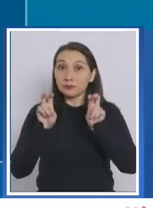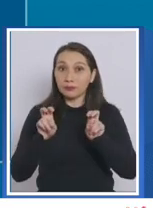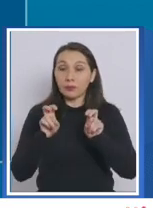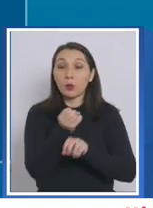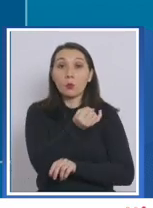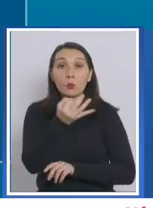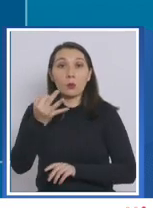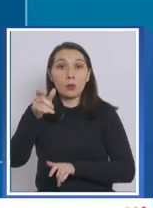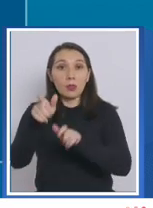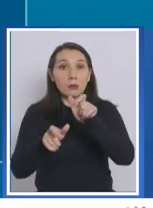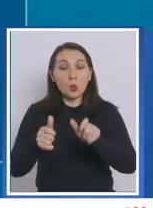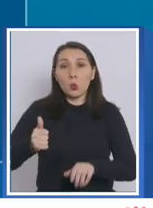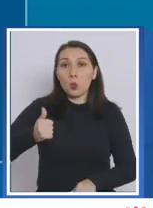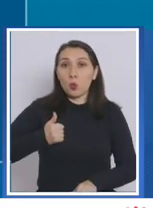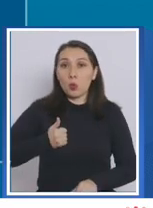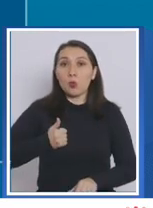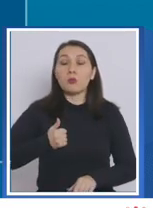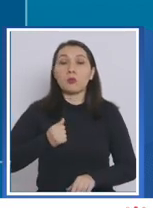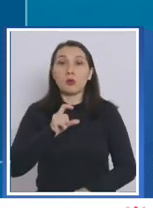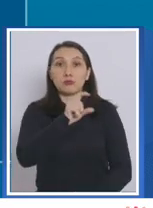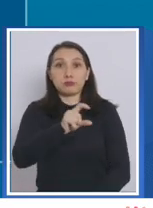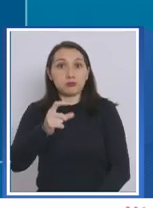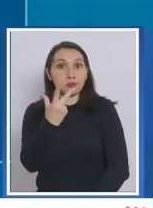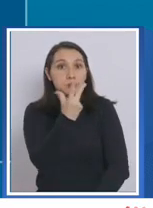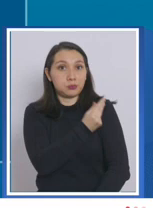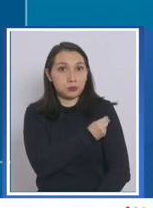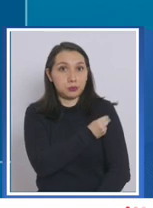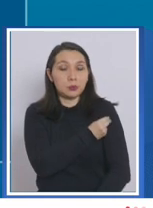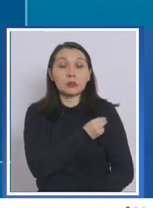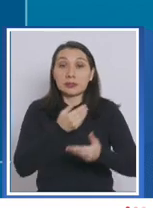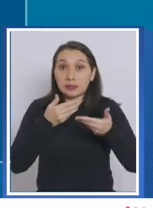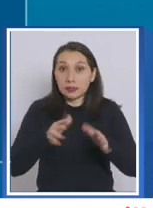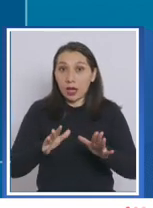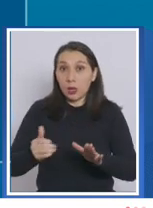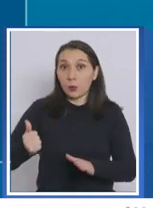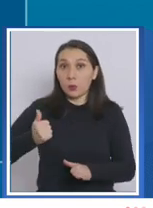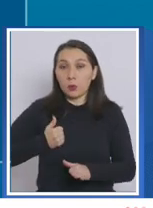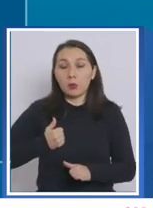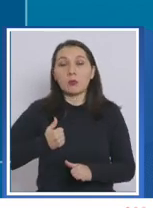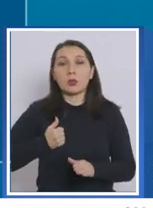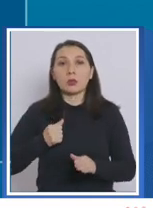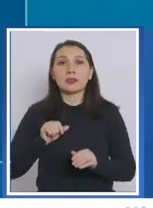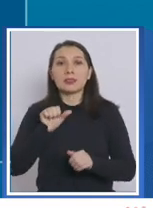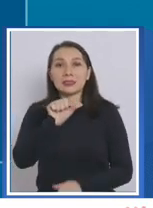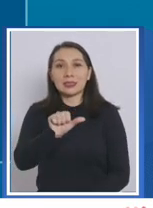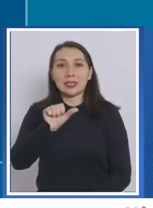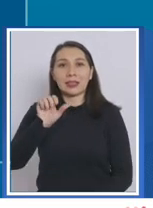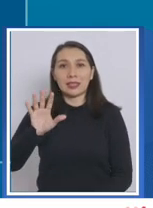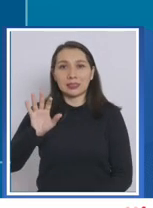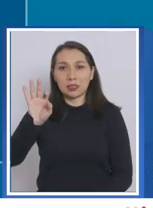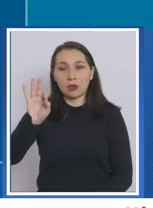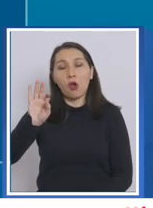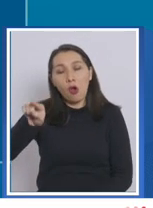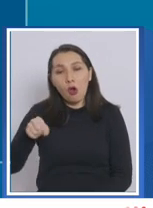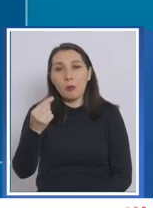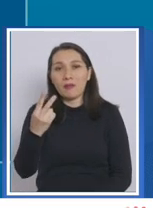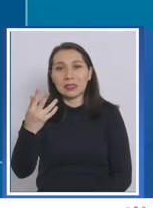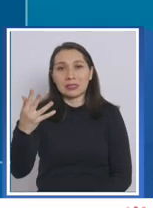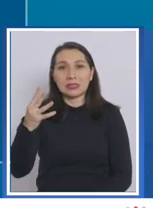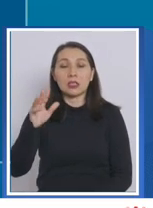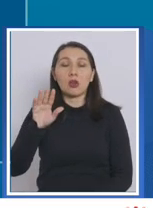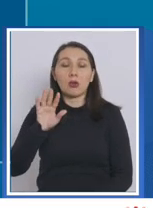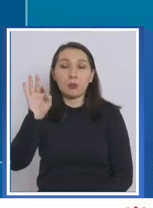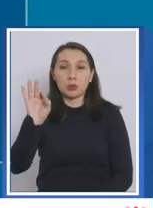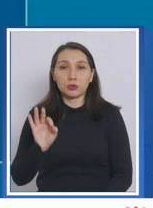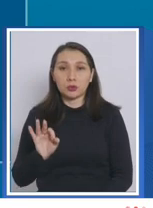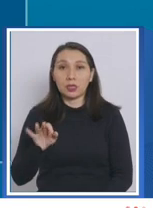al número de personas que han completado su proceso de vacunación con las dos dosis, alcanzamos un 65,25%